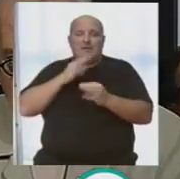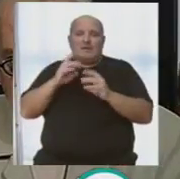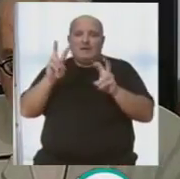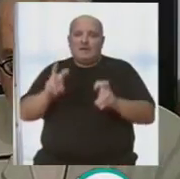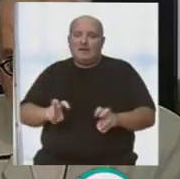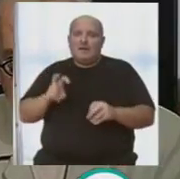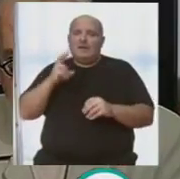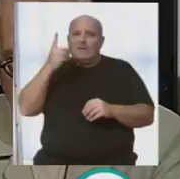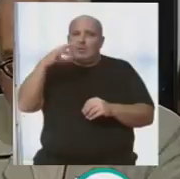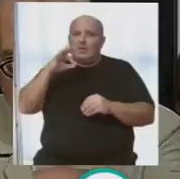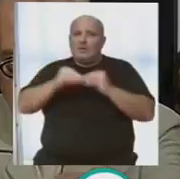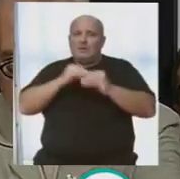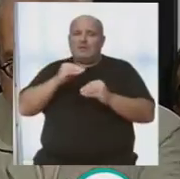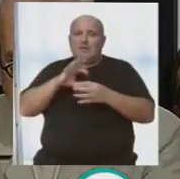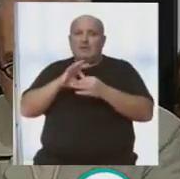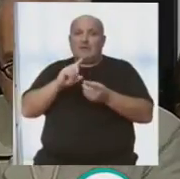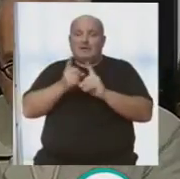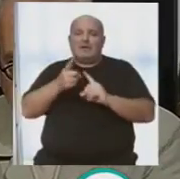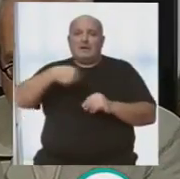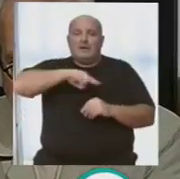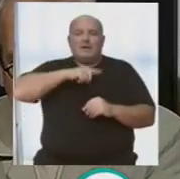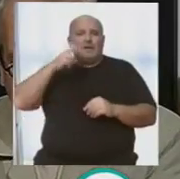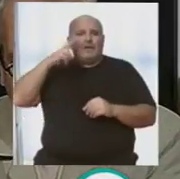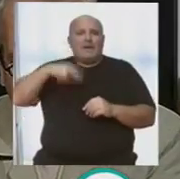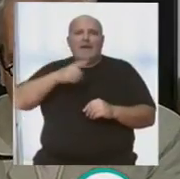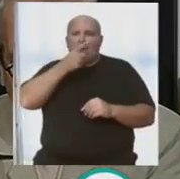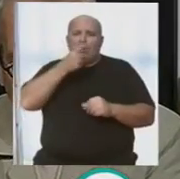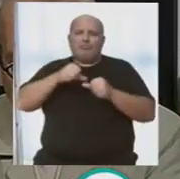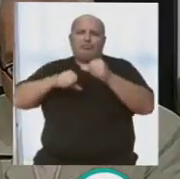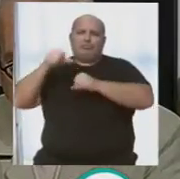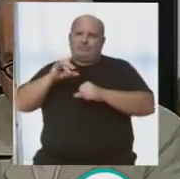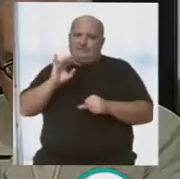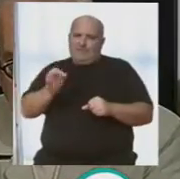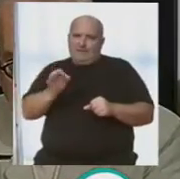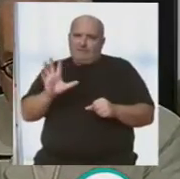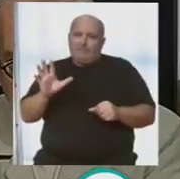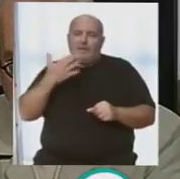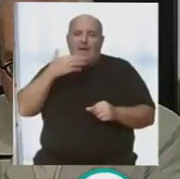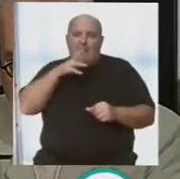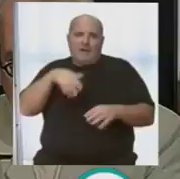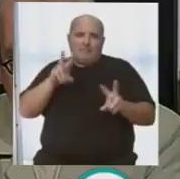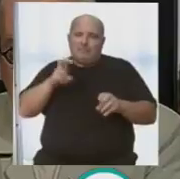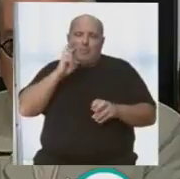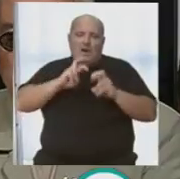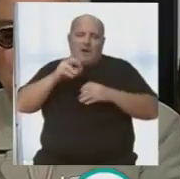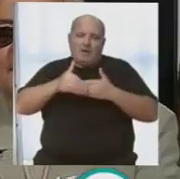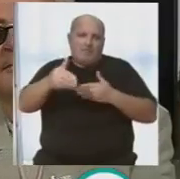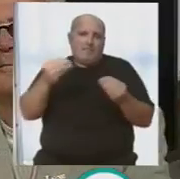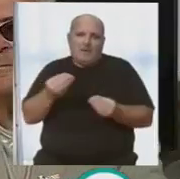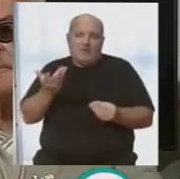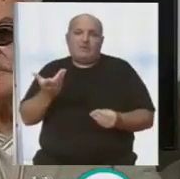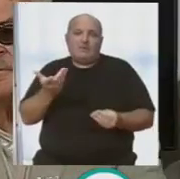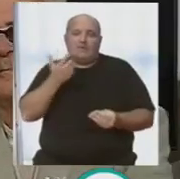igual no solamente llevo el paso a cambiar yo. Si reconozco muchos errores en muchas cosas, pero bueno, no estamos ahora para eso, evidentemente.